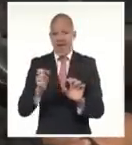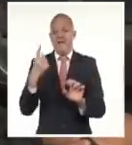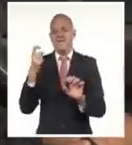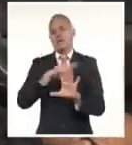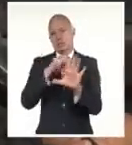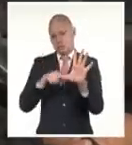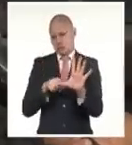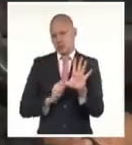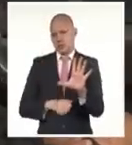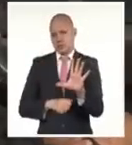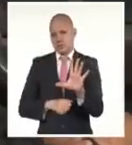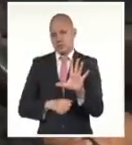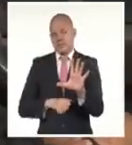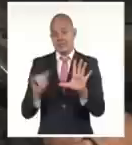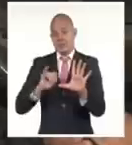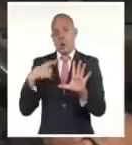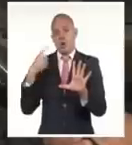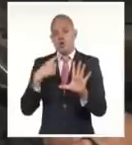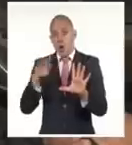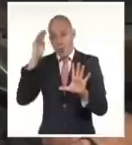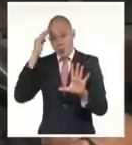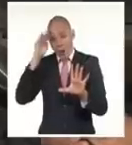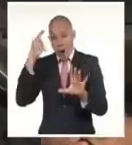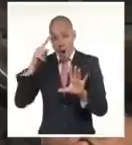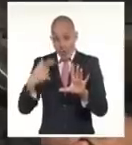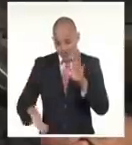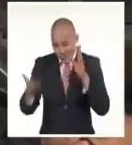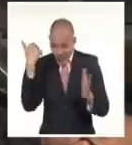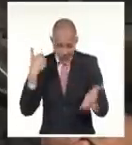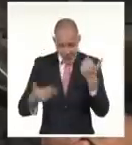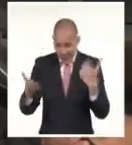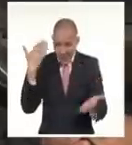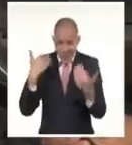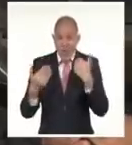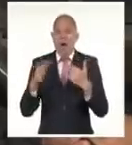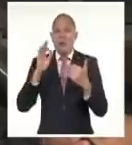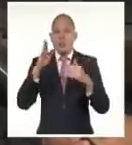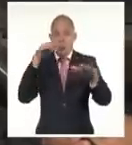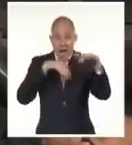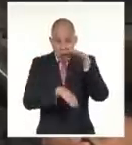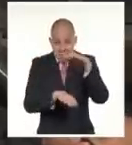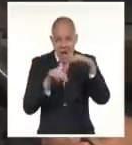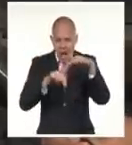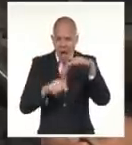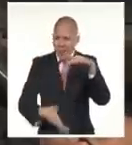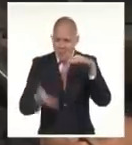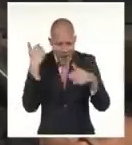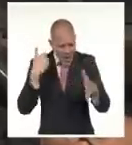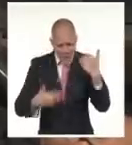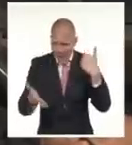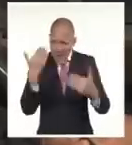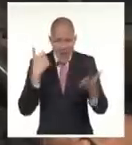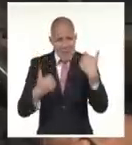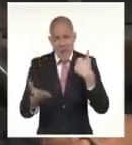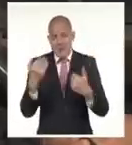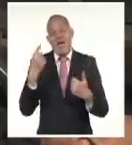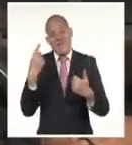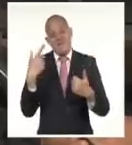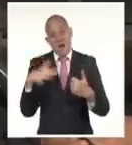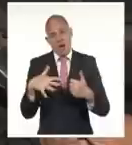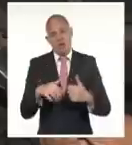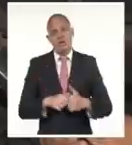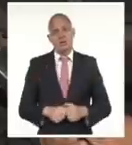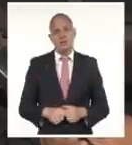Se han hecho labores de escombreo muy profundas en ese sótano. Se han utilizado todos los medios para extraer los escombros